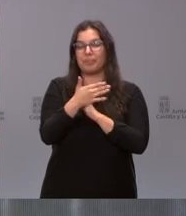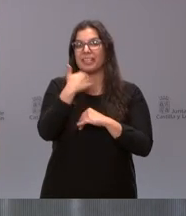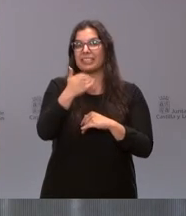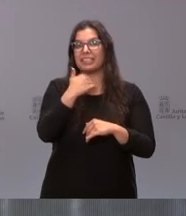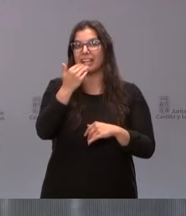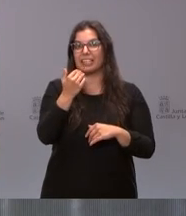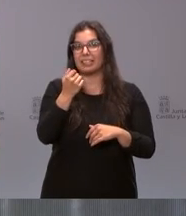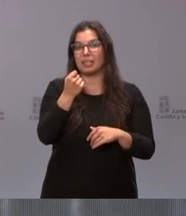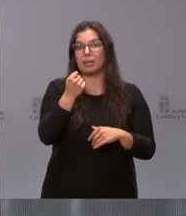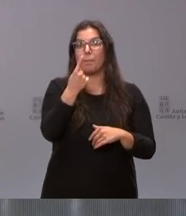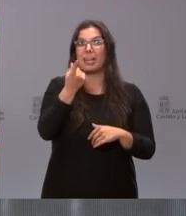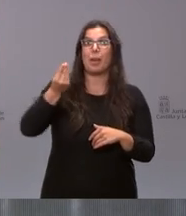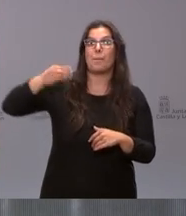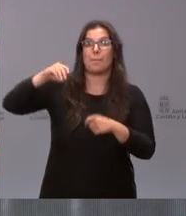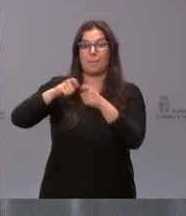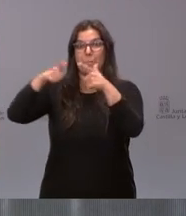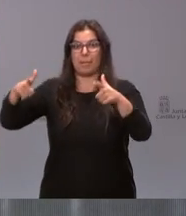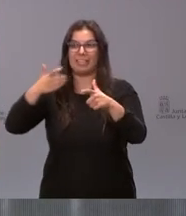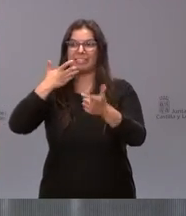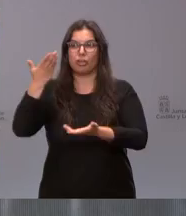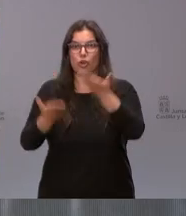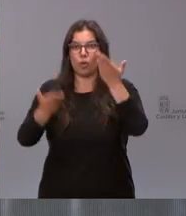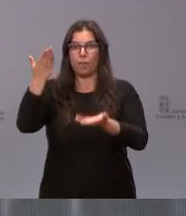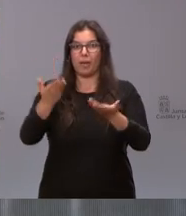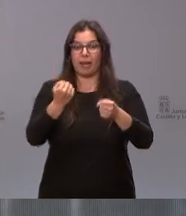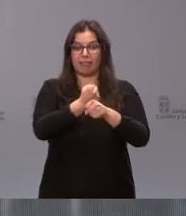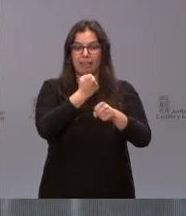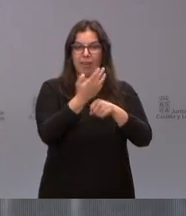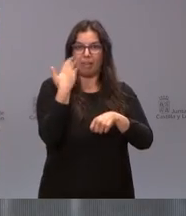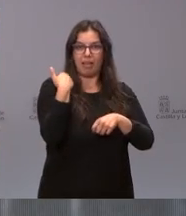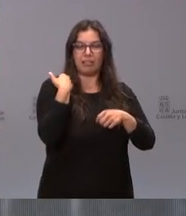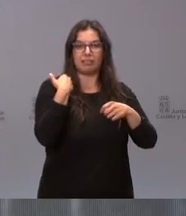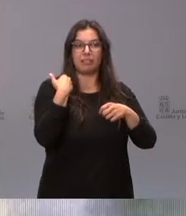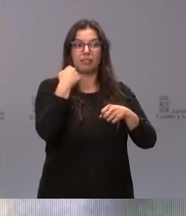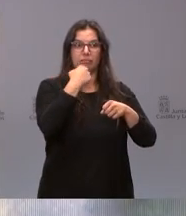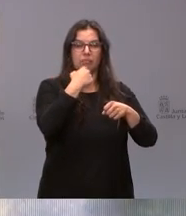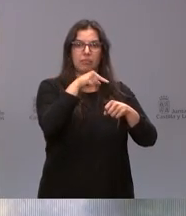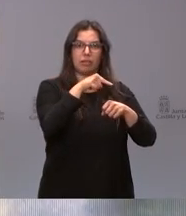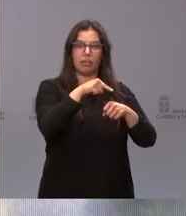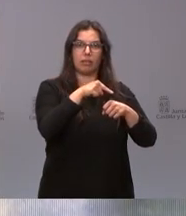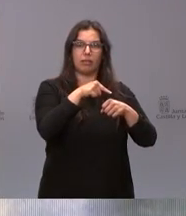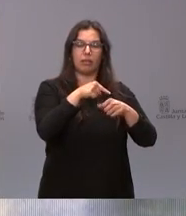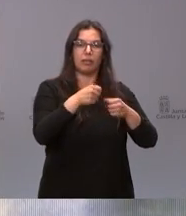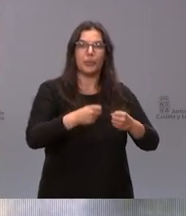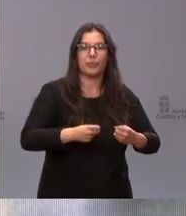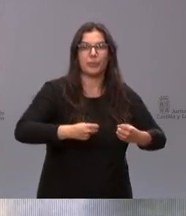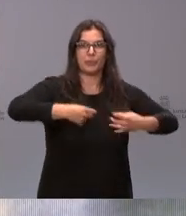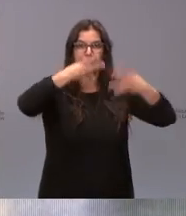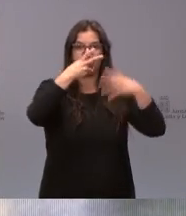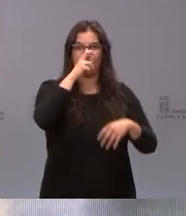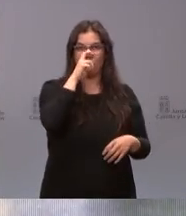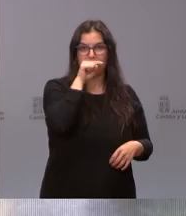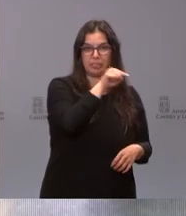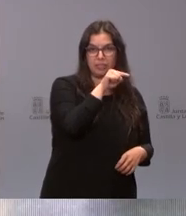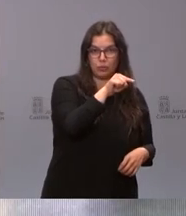un millar más de los que desarrollaban su trabajo su labor asistencial sanitaria en el